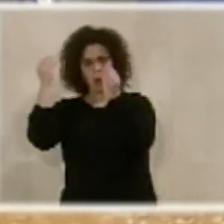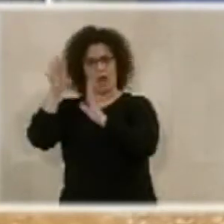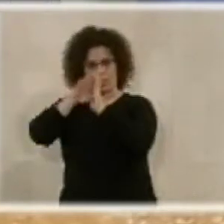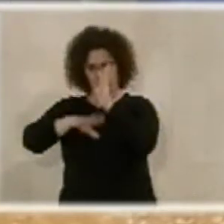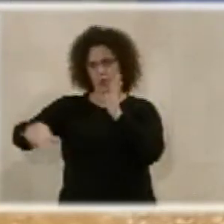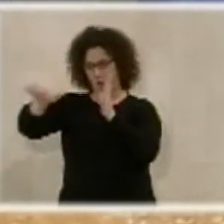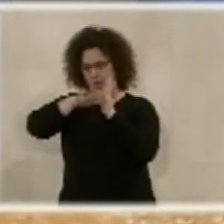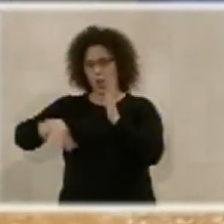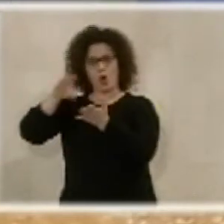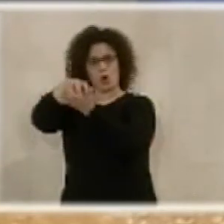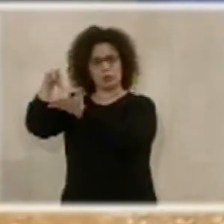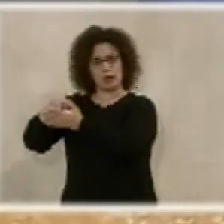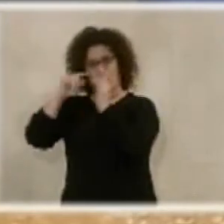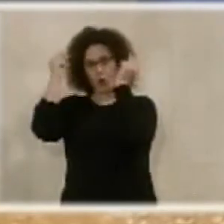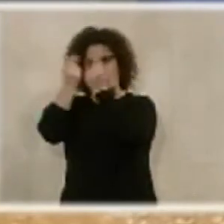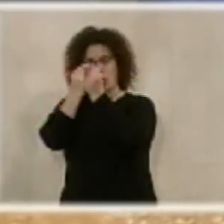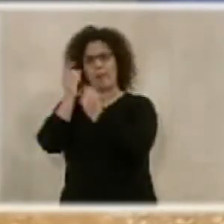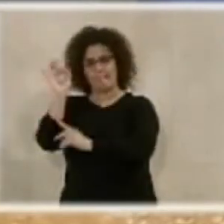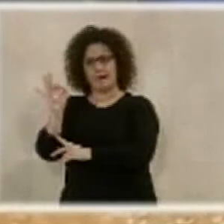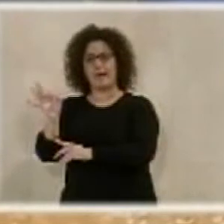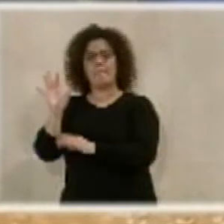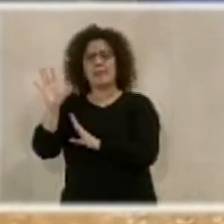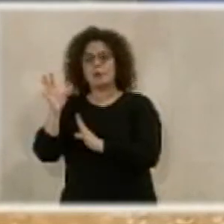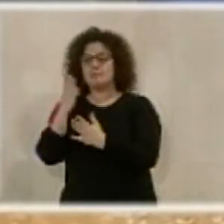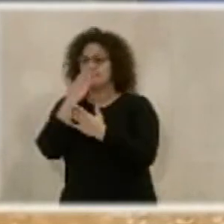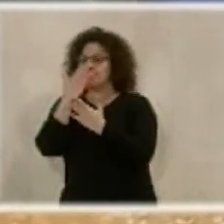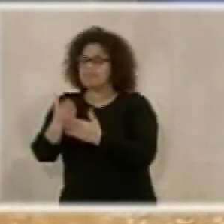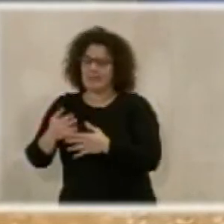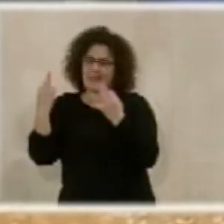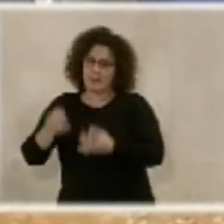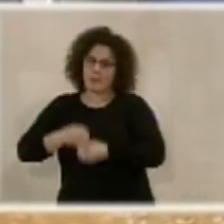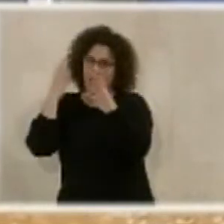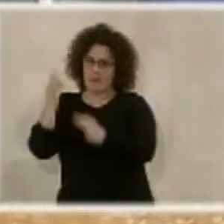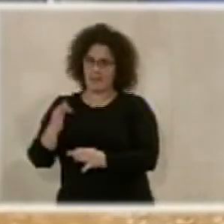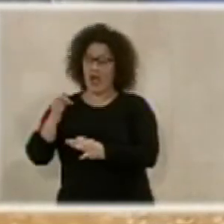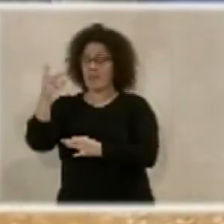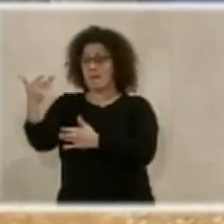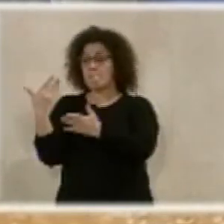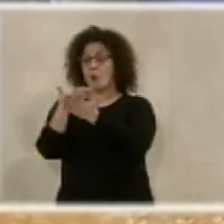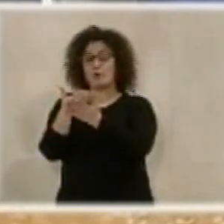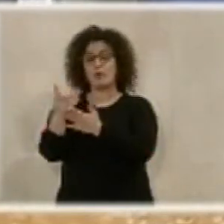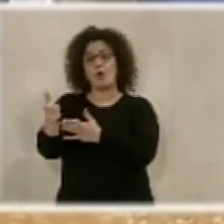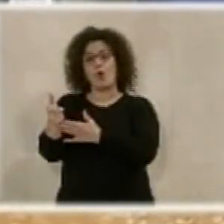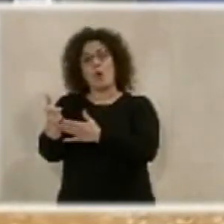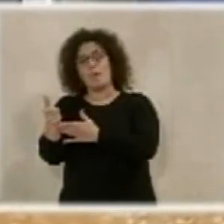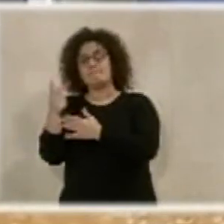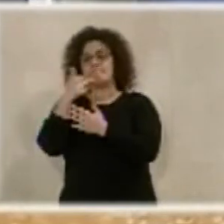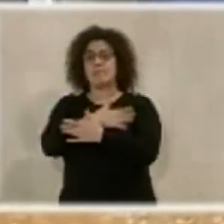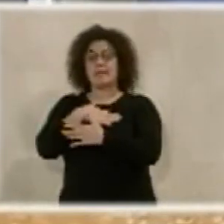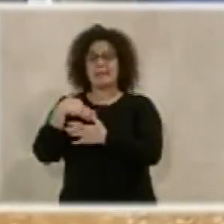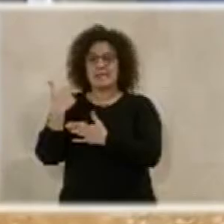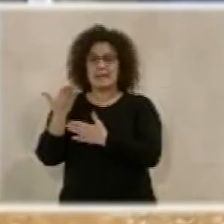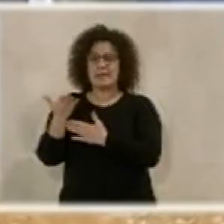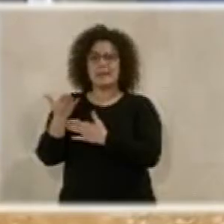del Cortijo Córdoba, pero es verdad que su materialización no vamos a engañarlo. Yo creo que con esta moción quizás se pretende